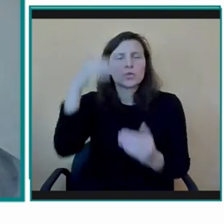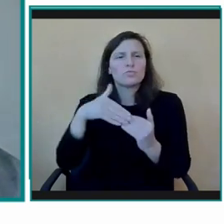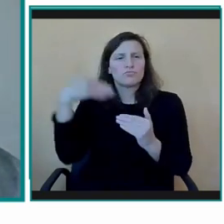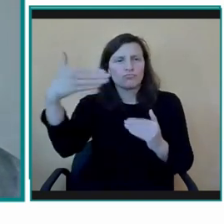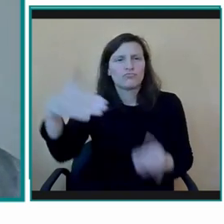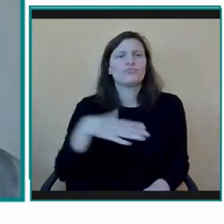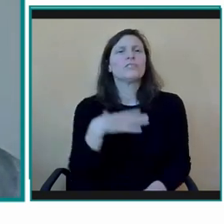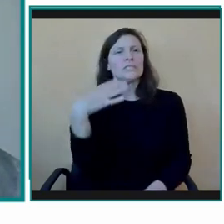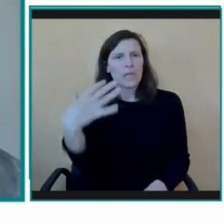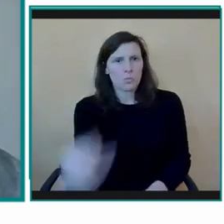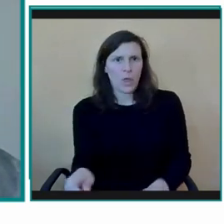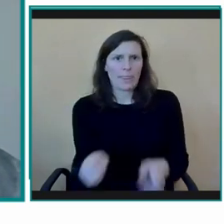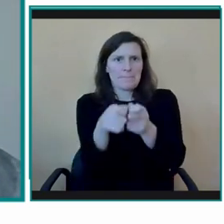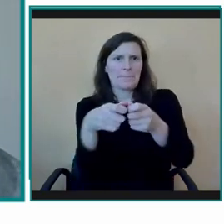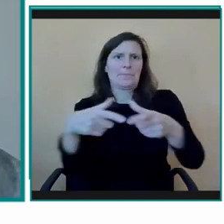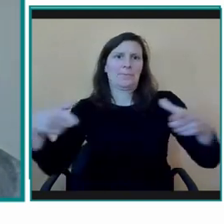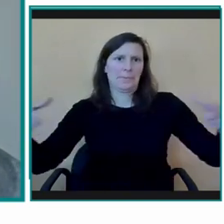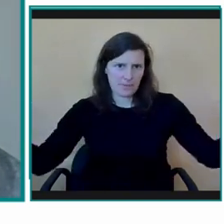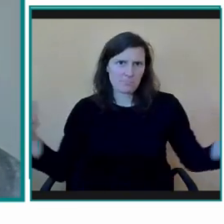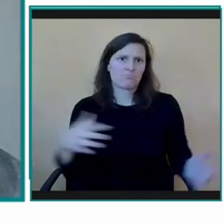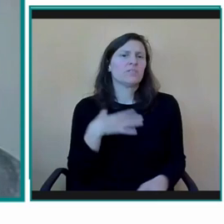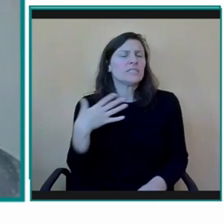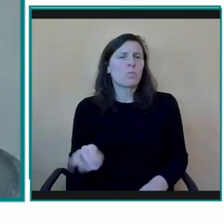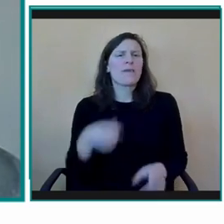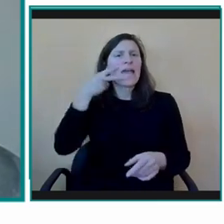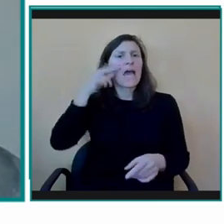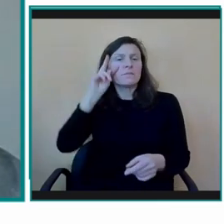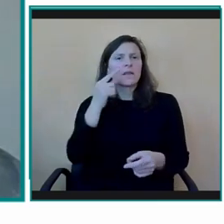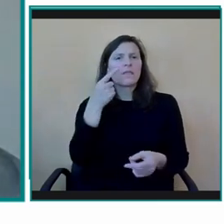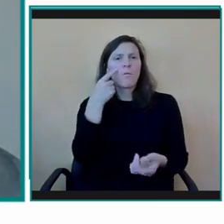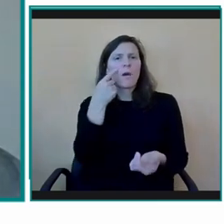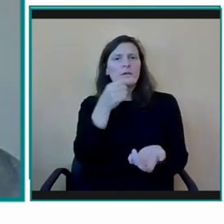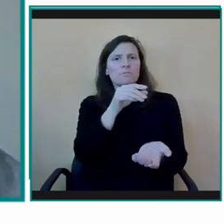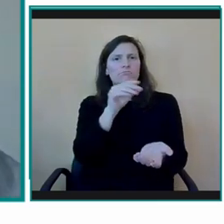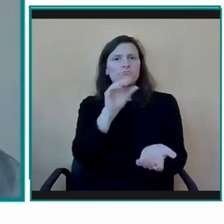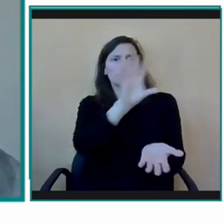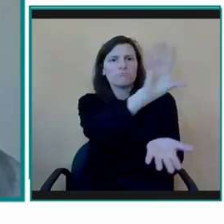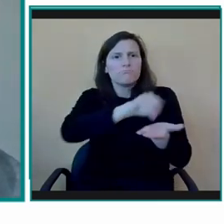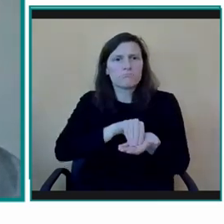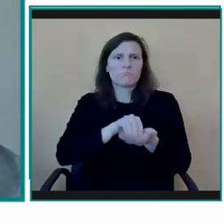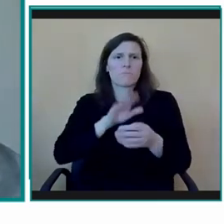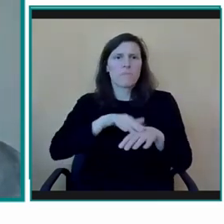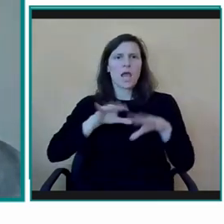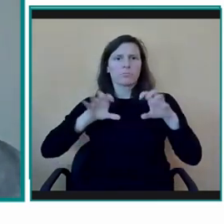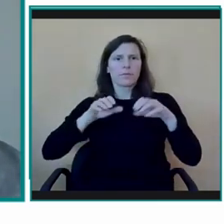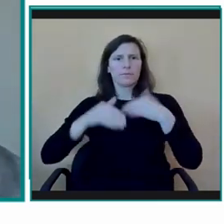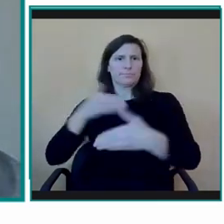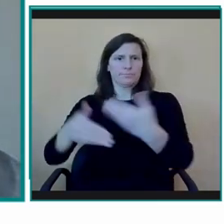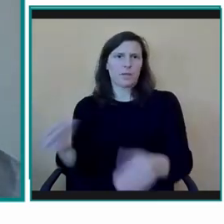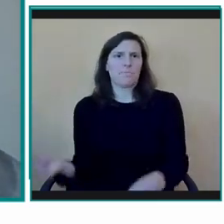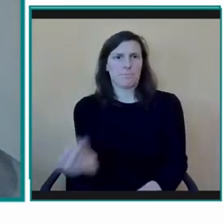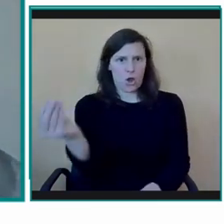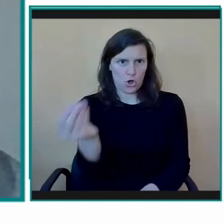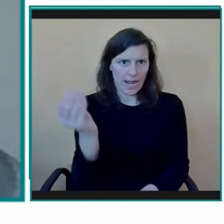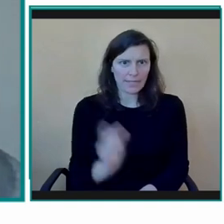difundamos y aprendamos de ellas. Y ha habido mucha gente, mucha gente, ahora hay un equipo